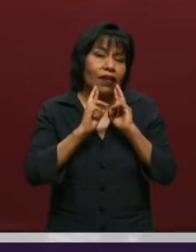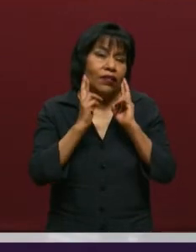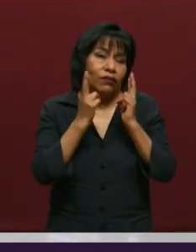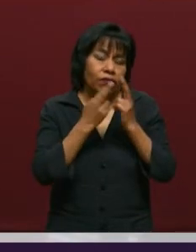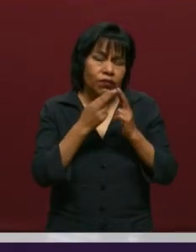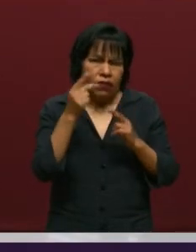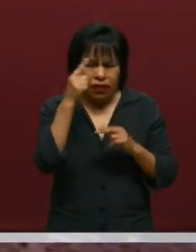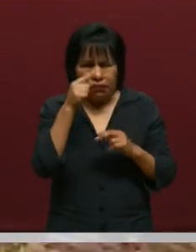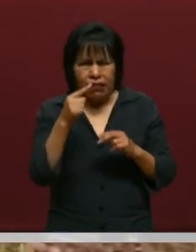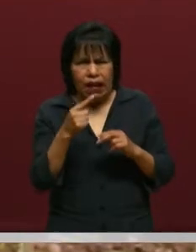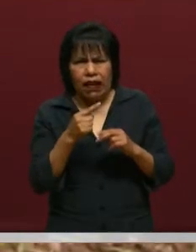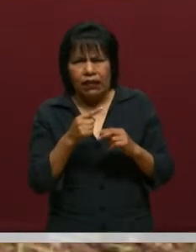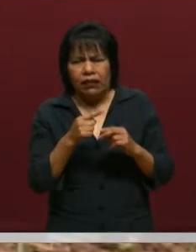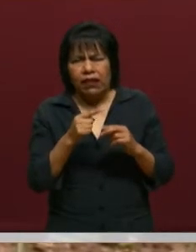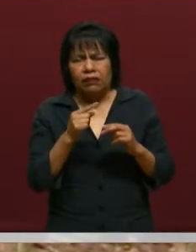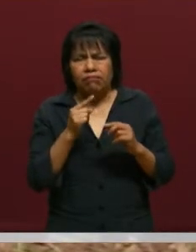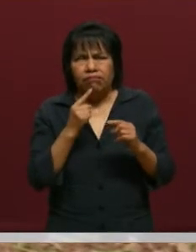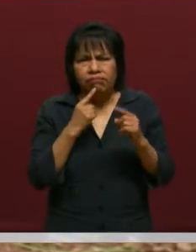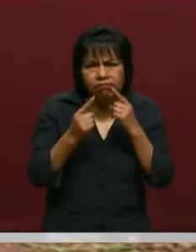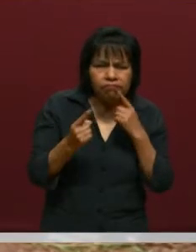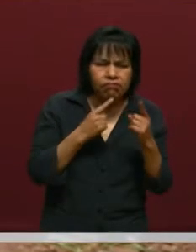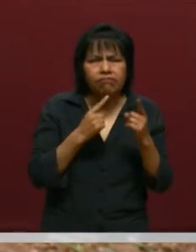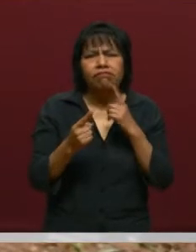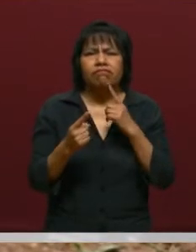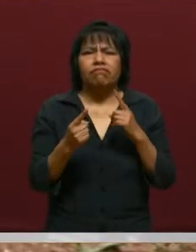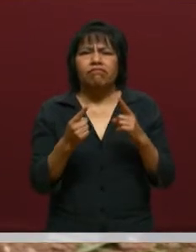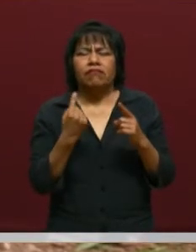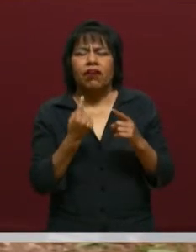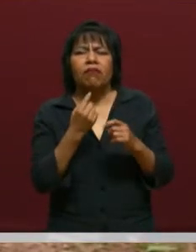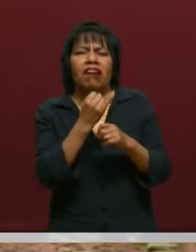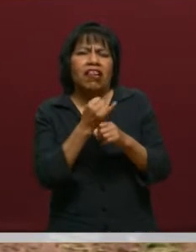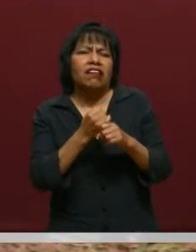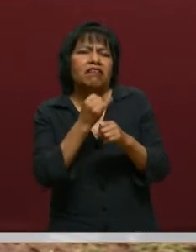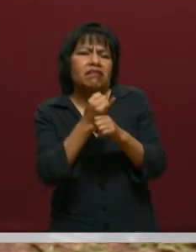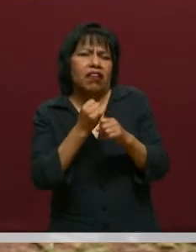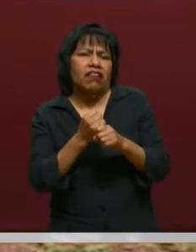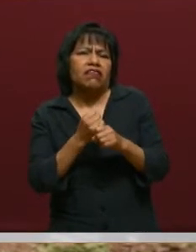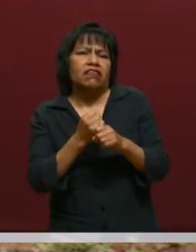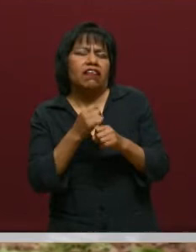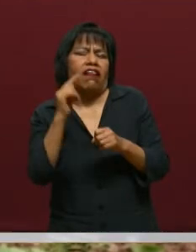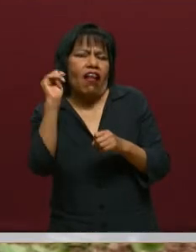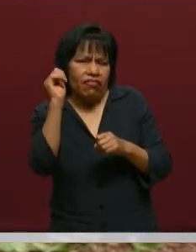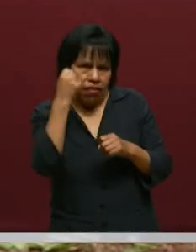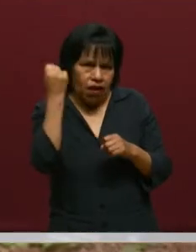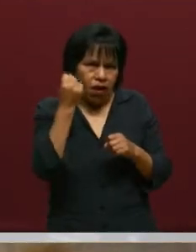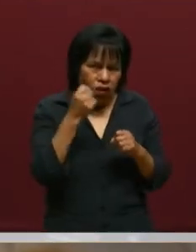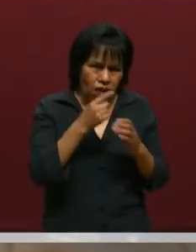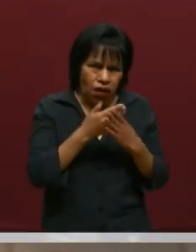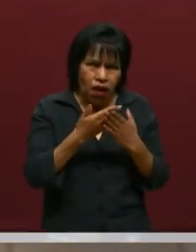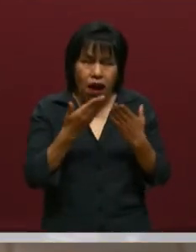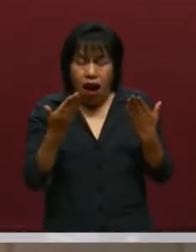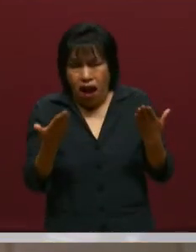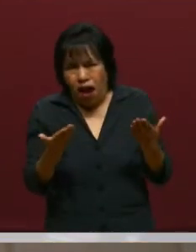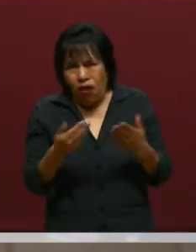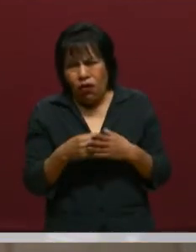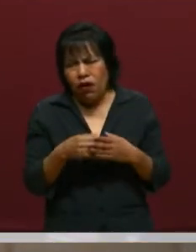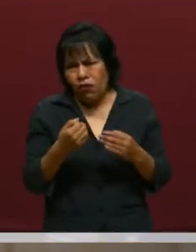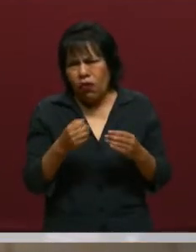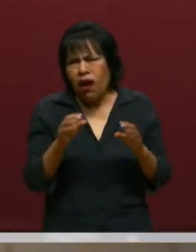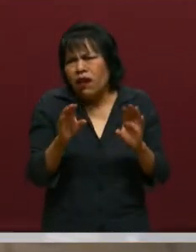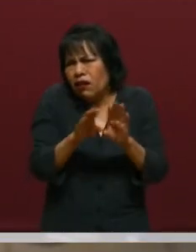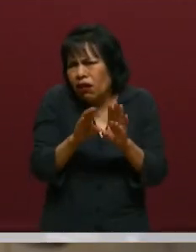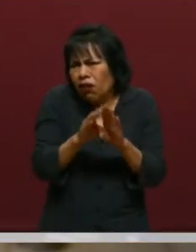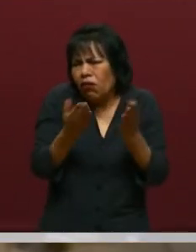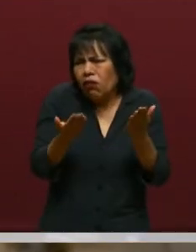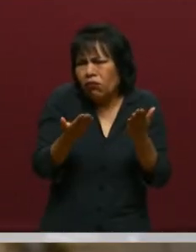esta manera puedan discutir sobre lo que va a ser la investigación, la tecnología en esta nueva normalidad y cómo lo podemos